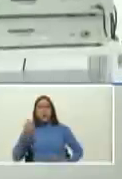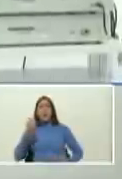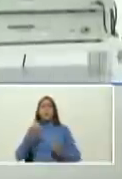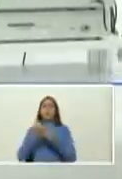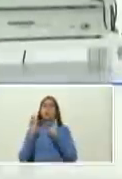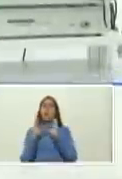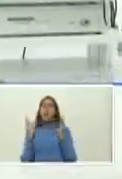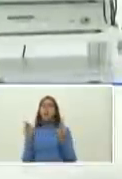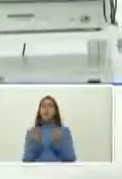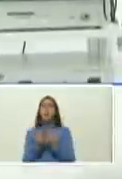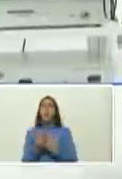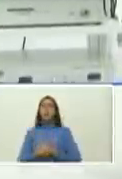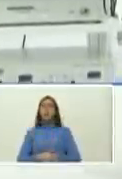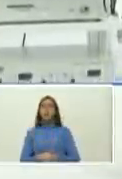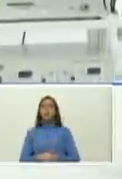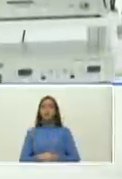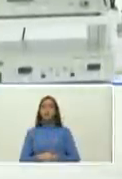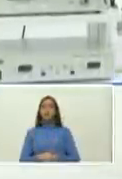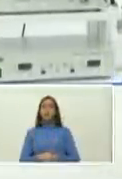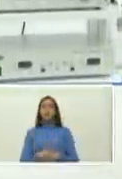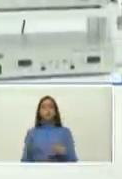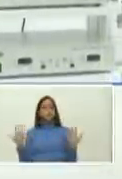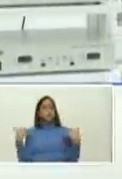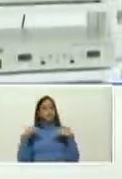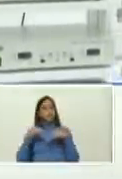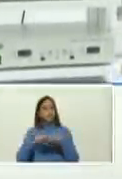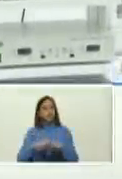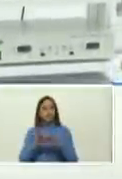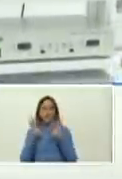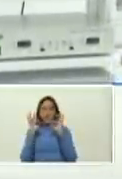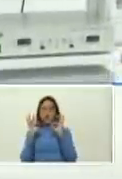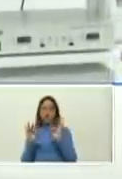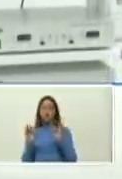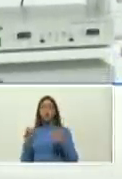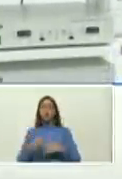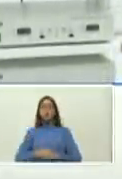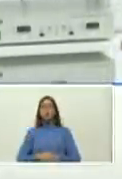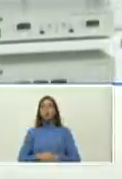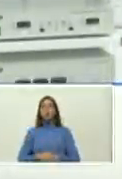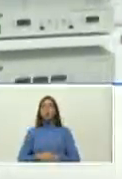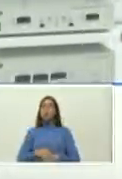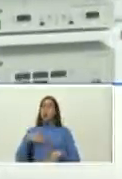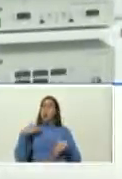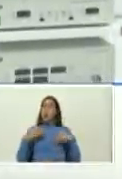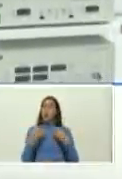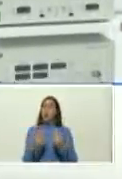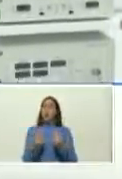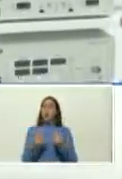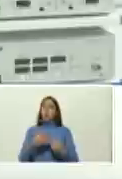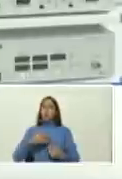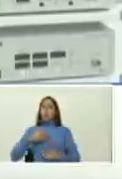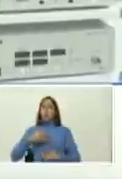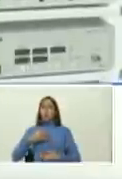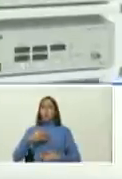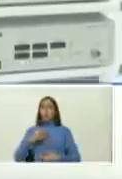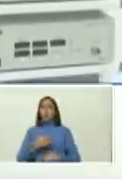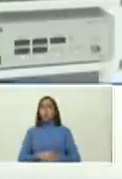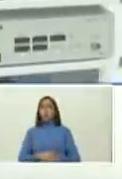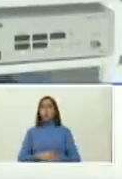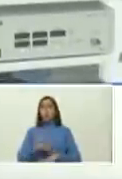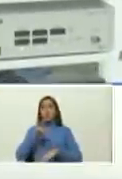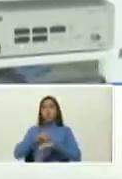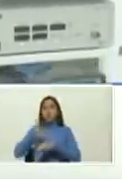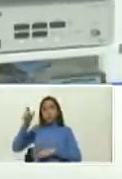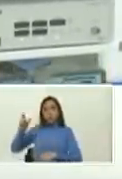apoyarla apoyarla integralmente como debe ser así que me da mucha alegría doctora